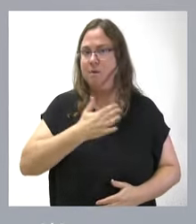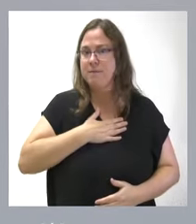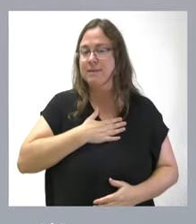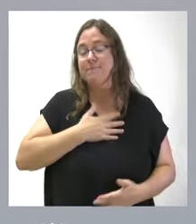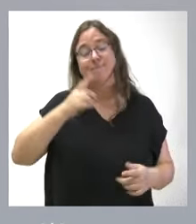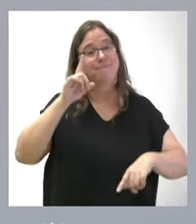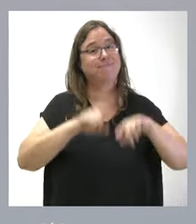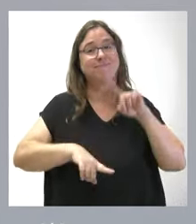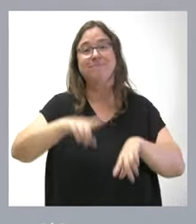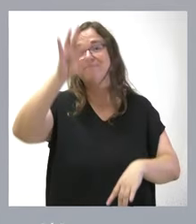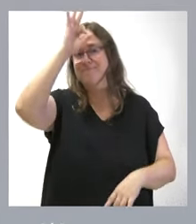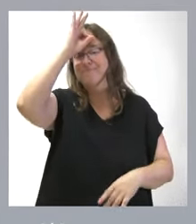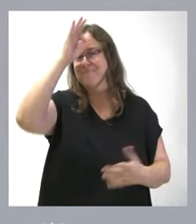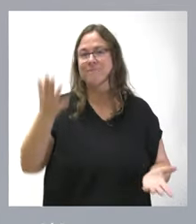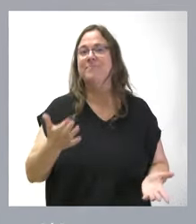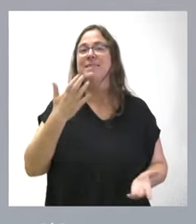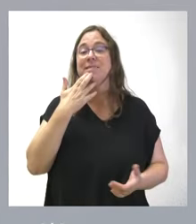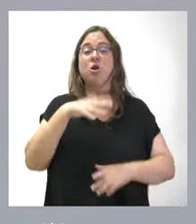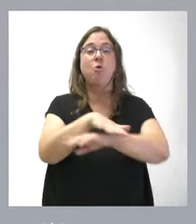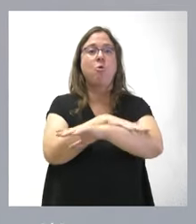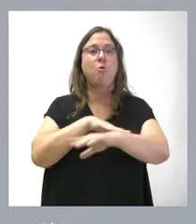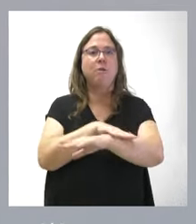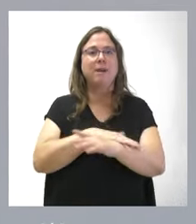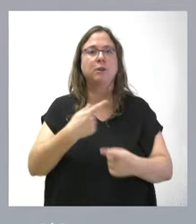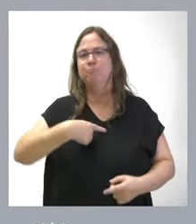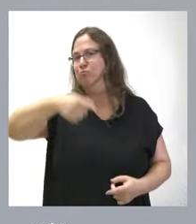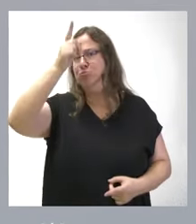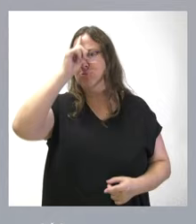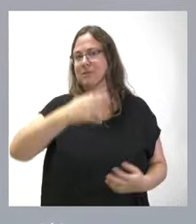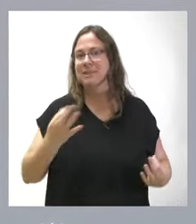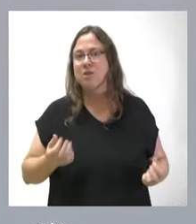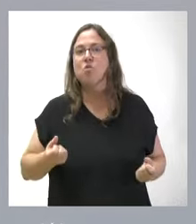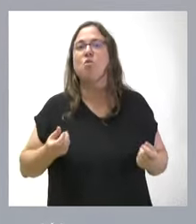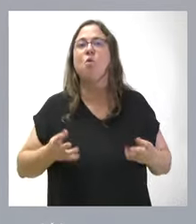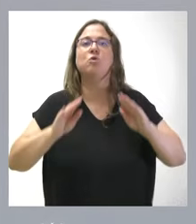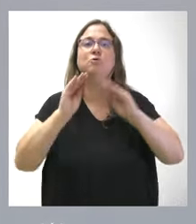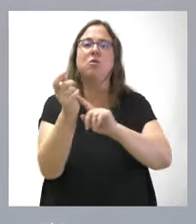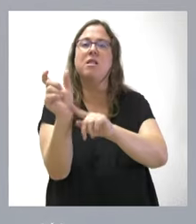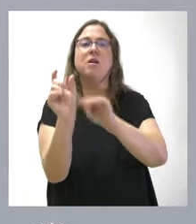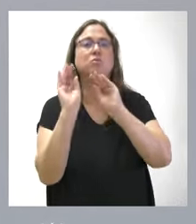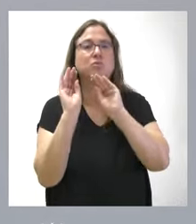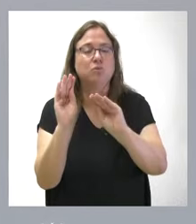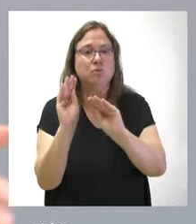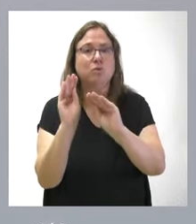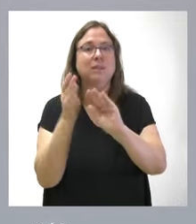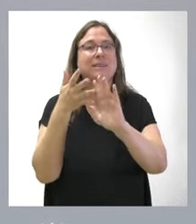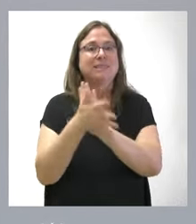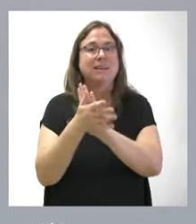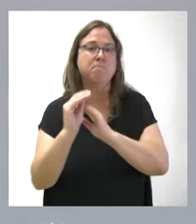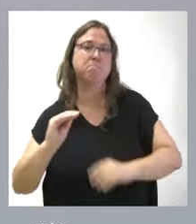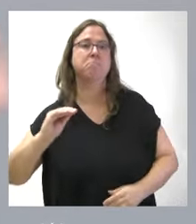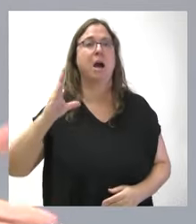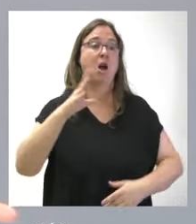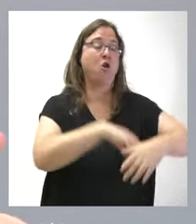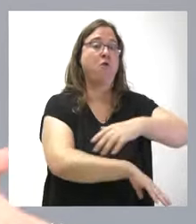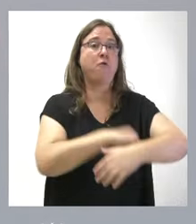lógicamente es que ni siquiera sabemos por parte del Gobierno no tenemos conocimiento de cuál es la cantidad que va a suponer de incremento de